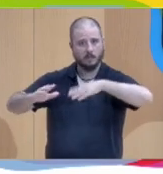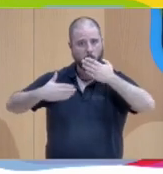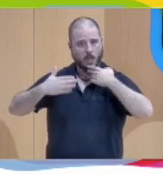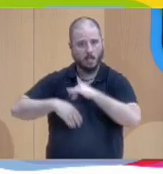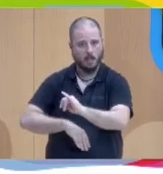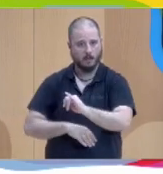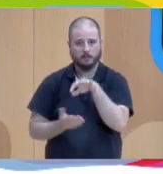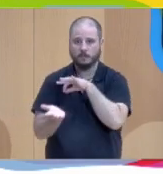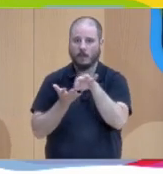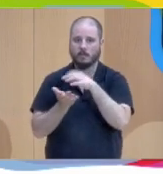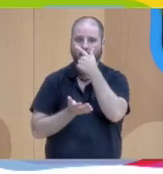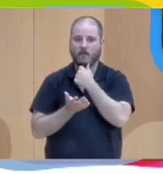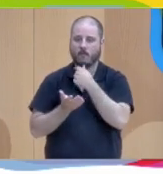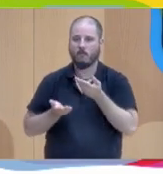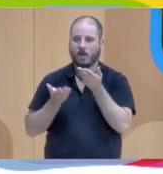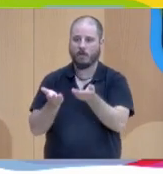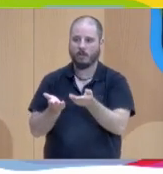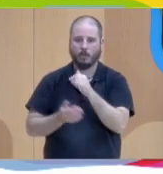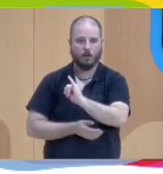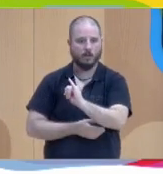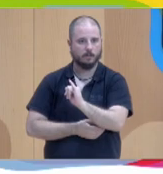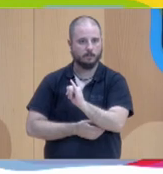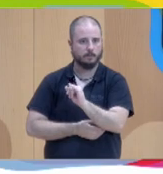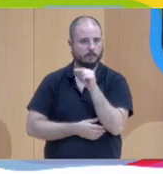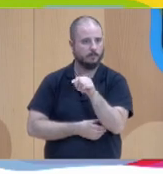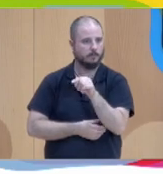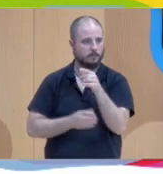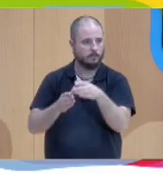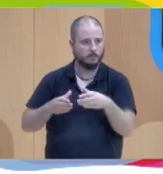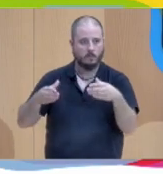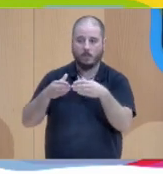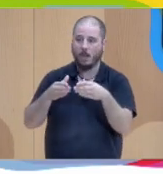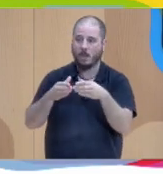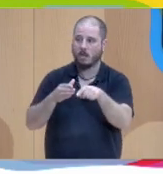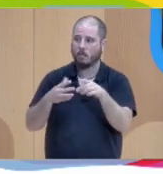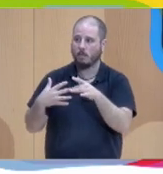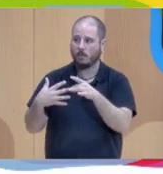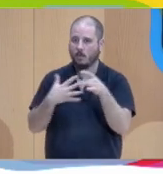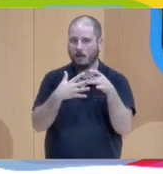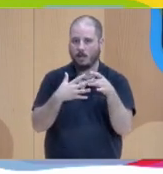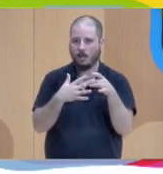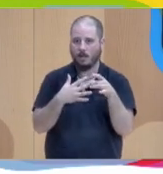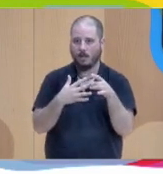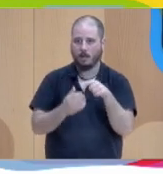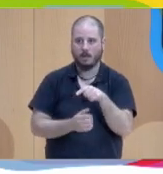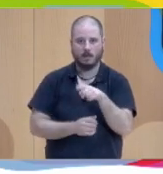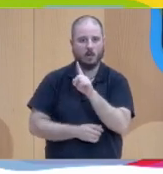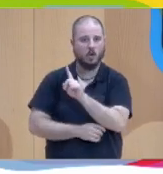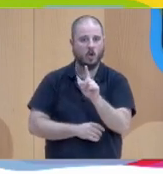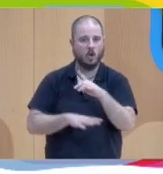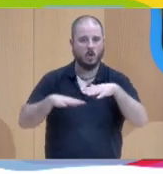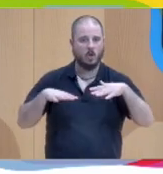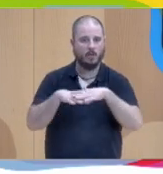un servicio de facilitación donde hay un equipo que está liderando, donde están incluidas las once redes de